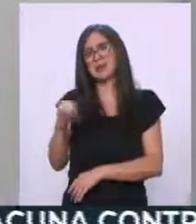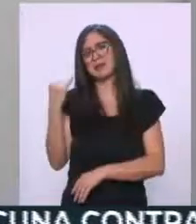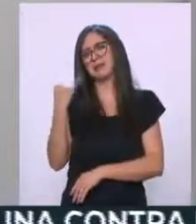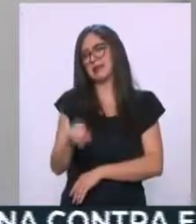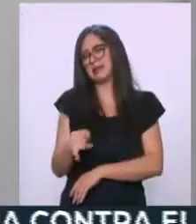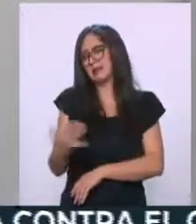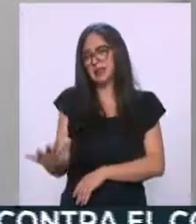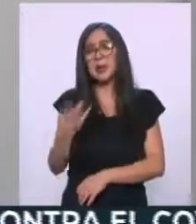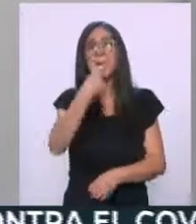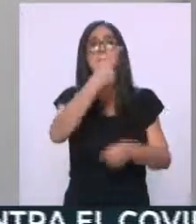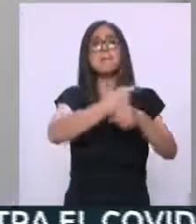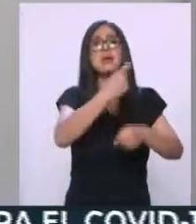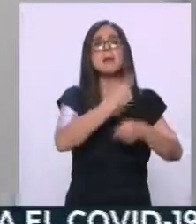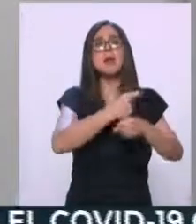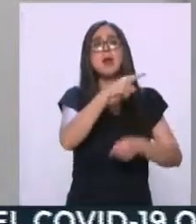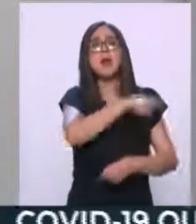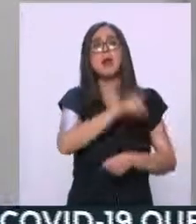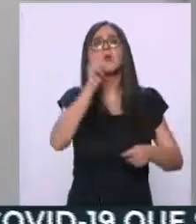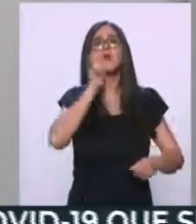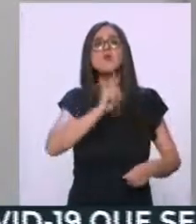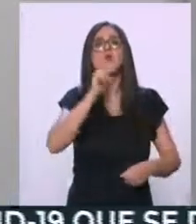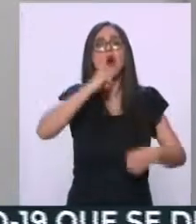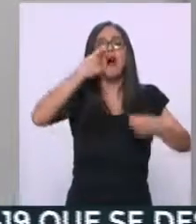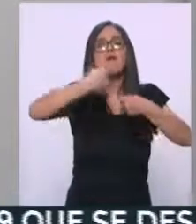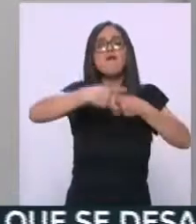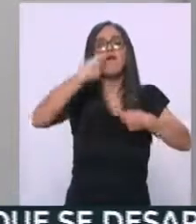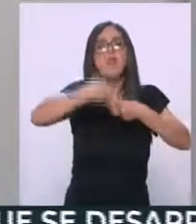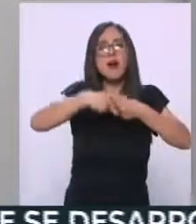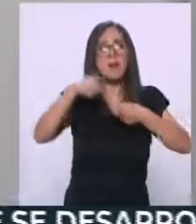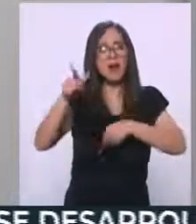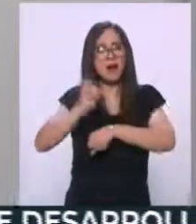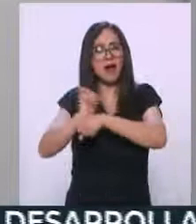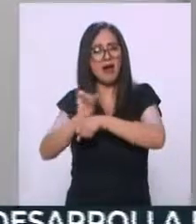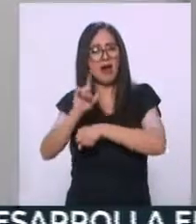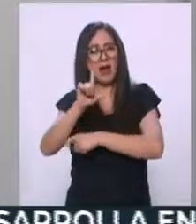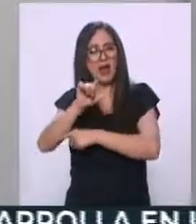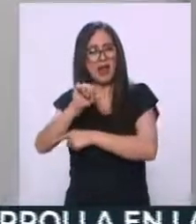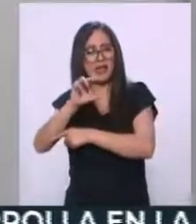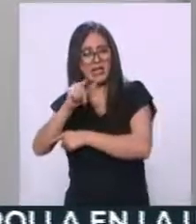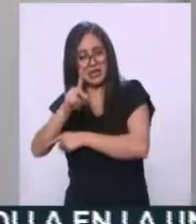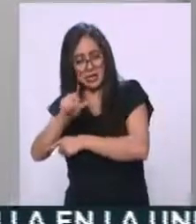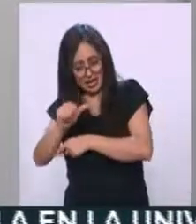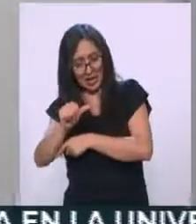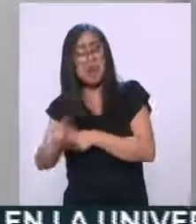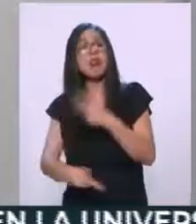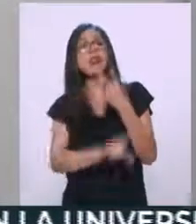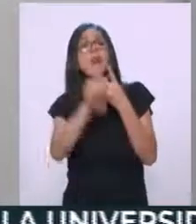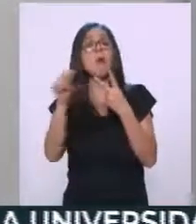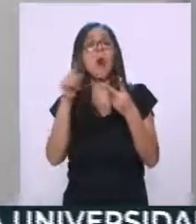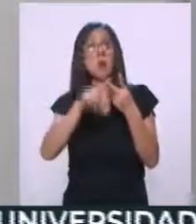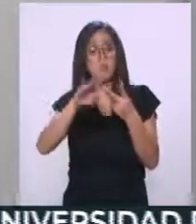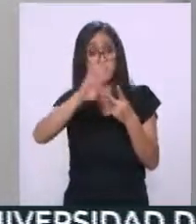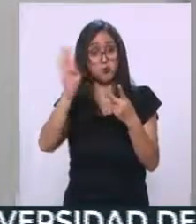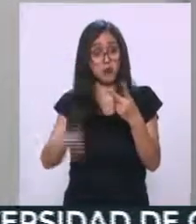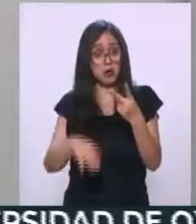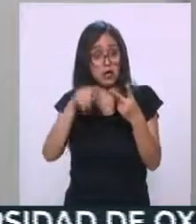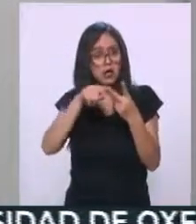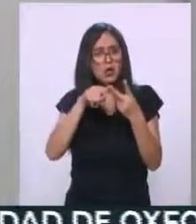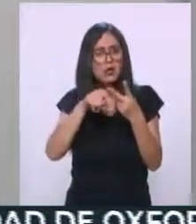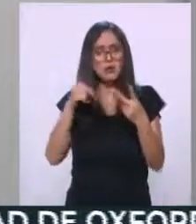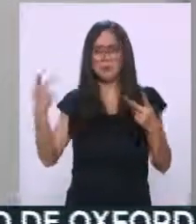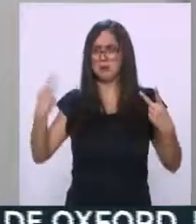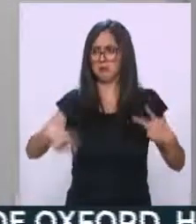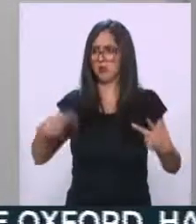de que primero nos enfermaron a María Antonieta de las Nieves, de la chilindrina. Y luego la mataron. Y eso se convirtió en la búsqueda